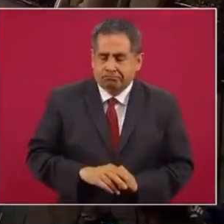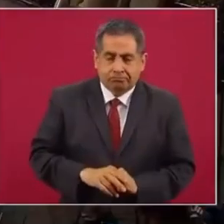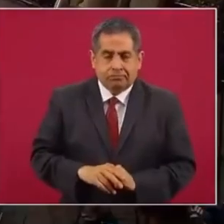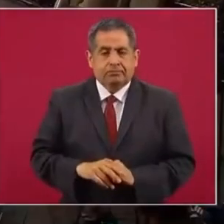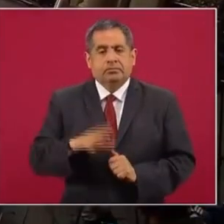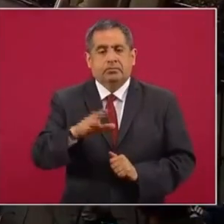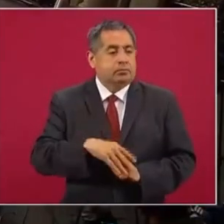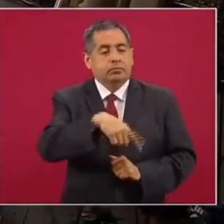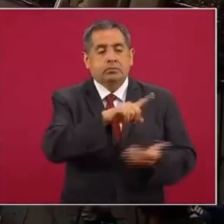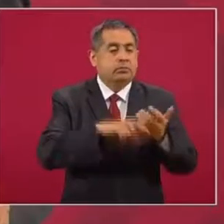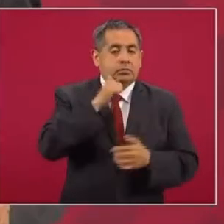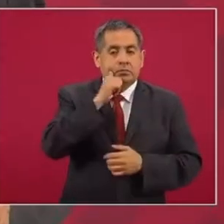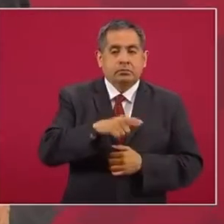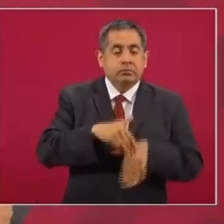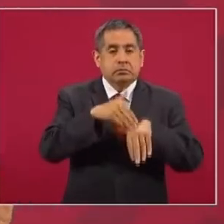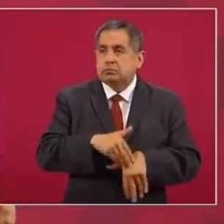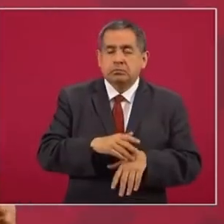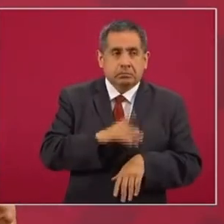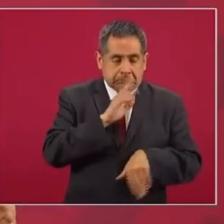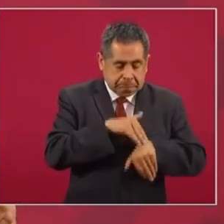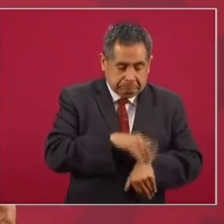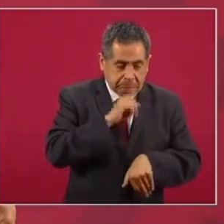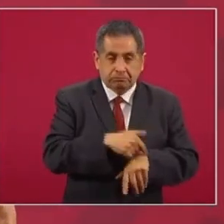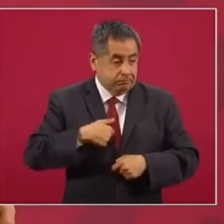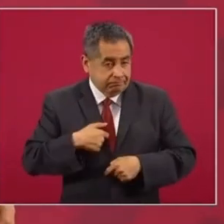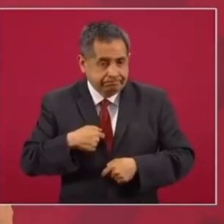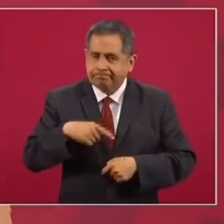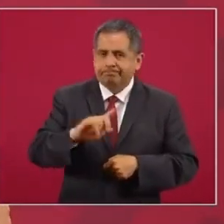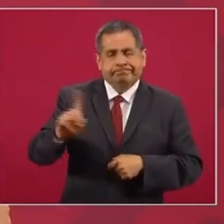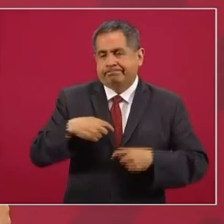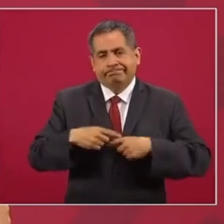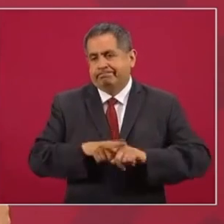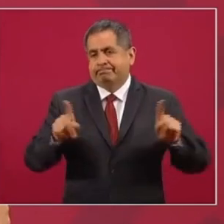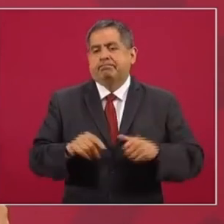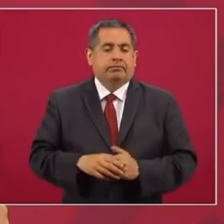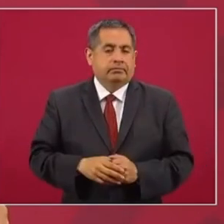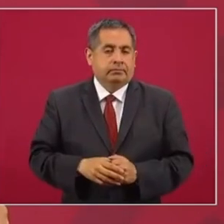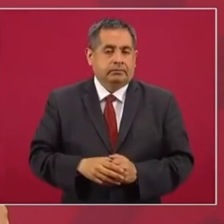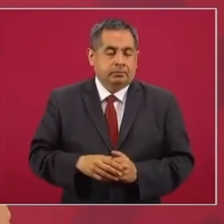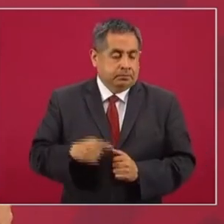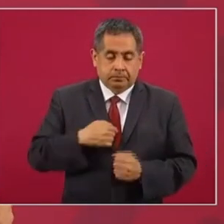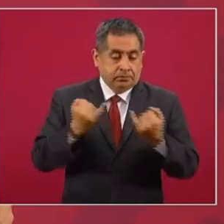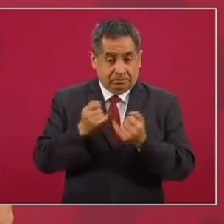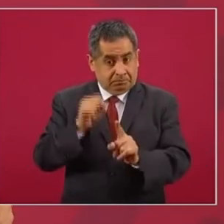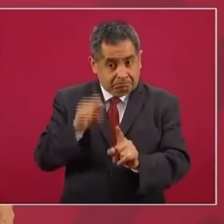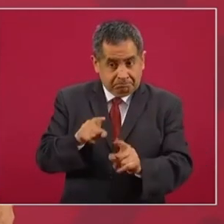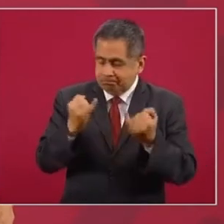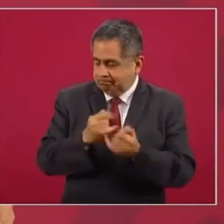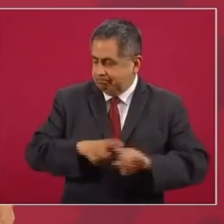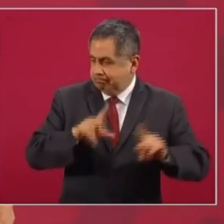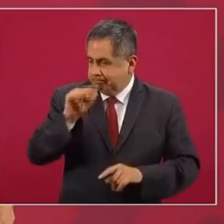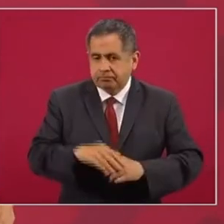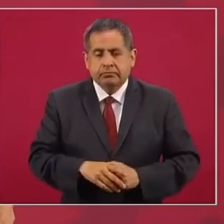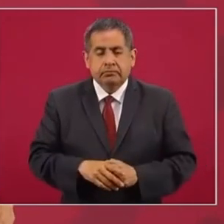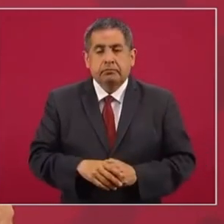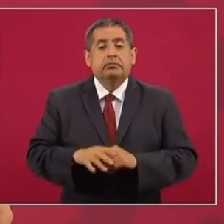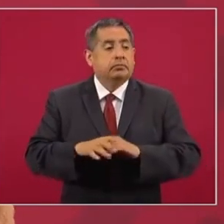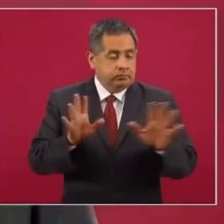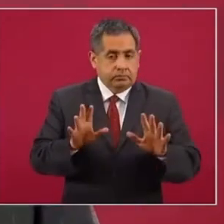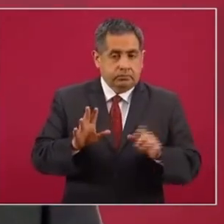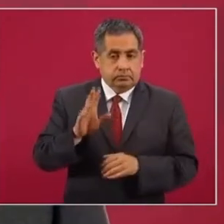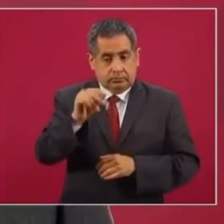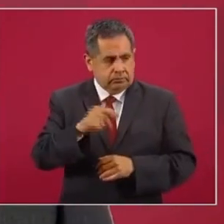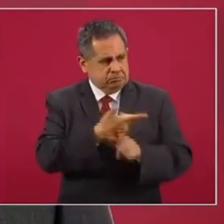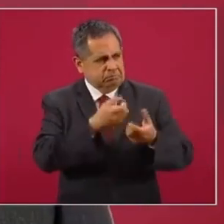aplicado la máxima de obedecer y callar. Pero con nosotros, no es el mismo comportamiento. De todas maneras, no hay